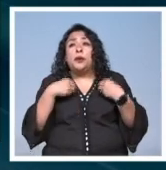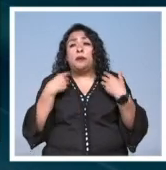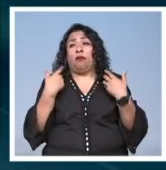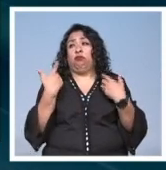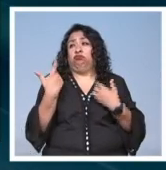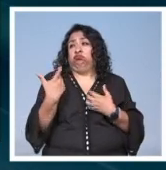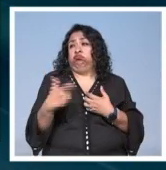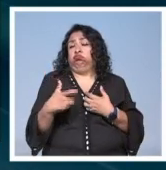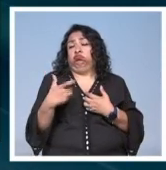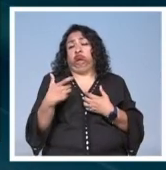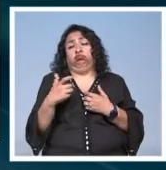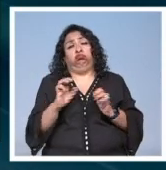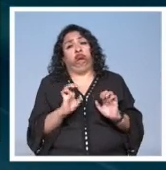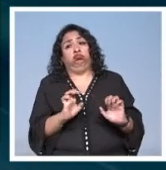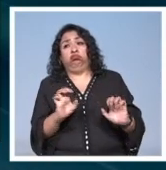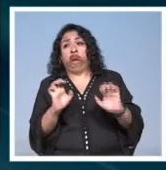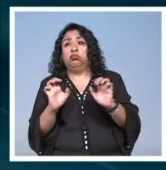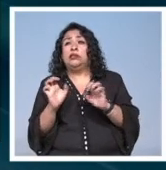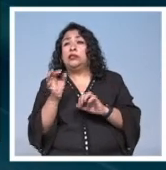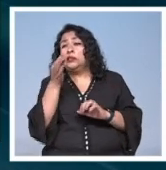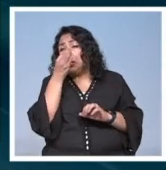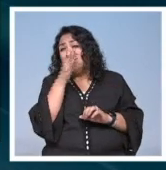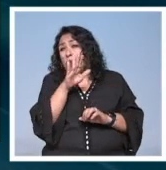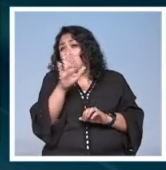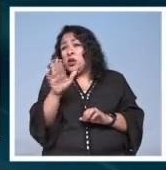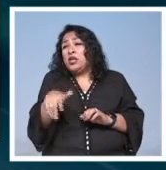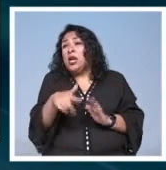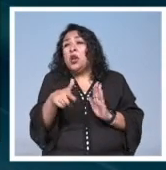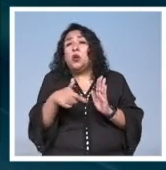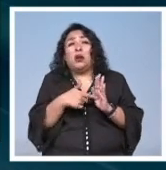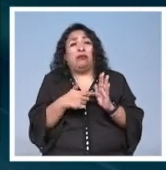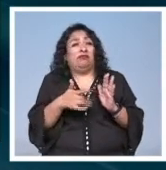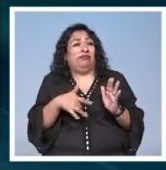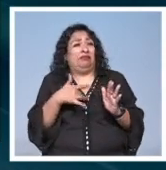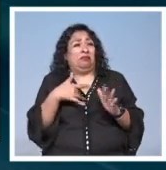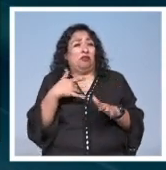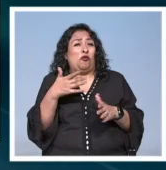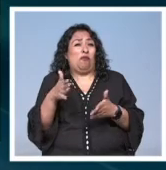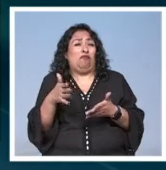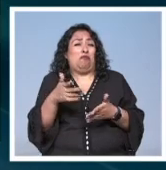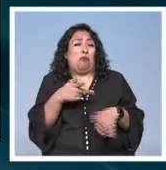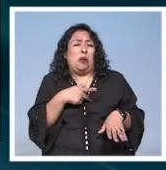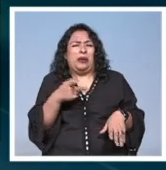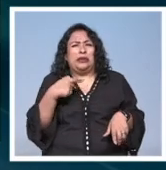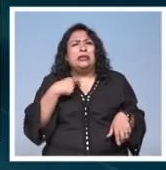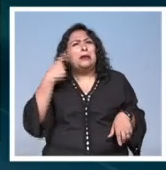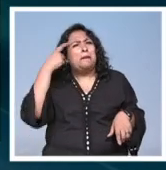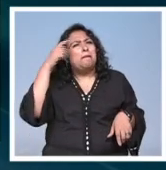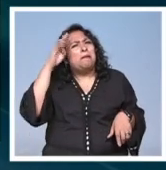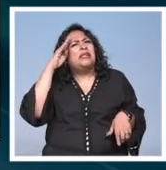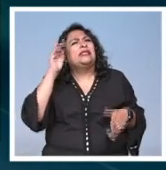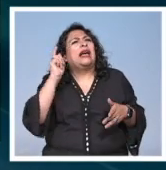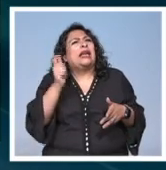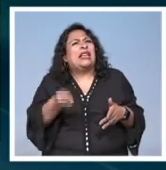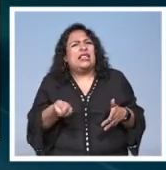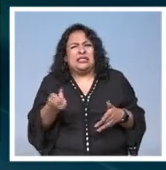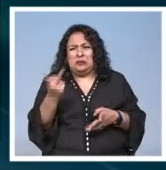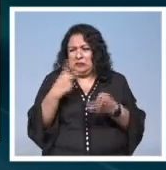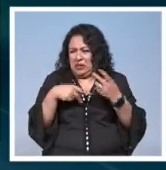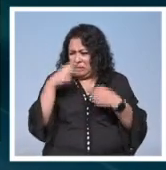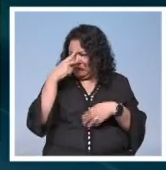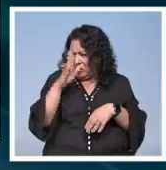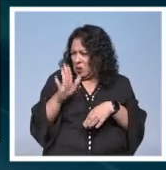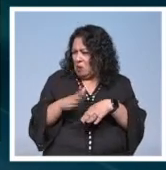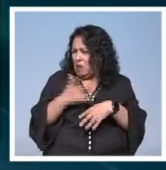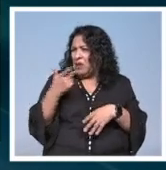lujos y que estaba muriendo pues en unas situaciones muy precarias qué estaría pensando por qué vine a